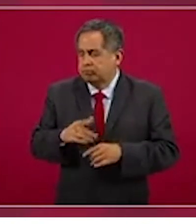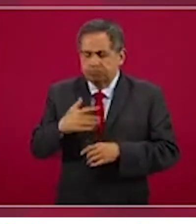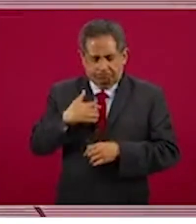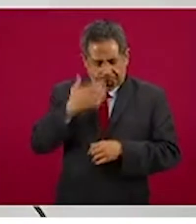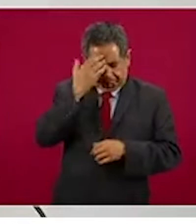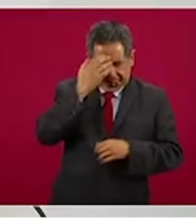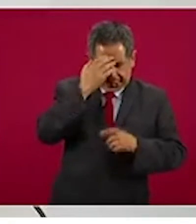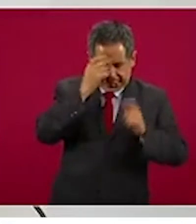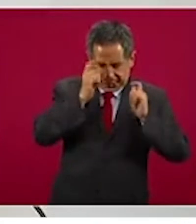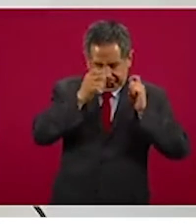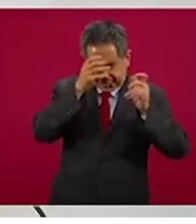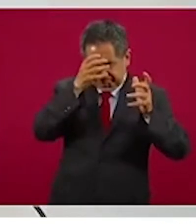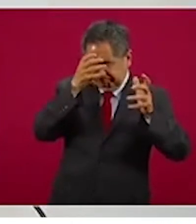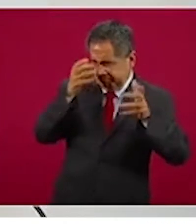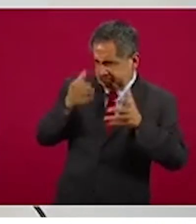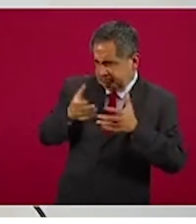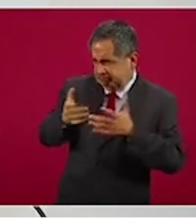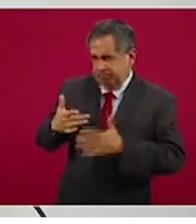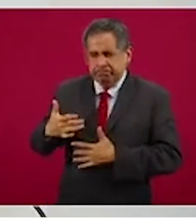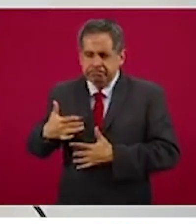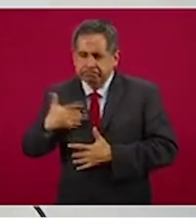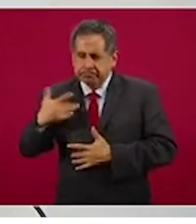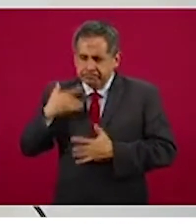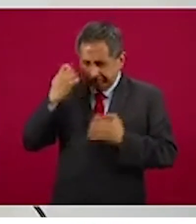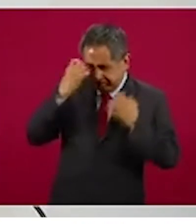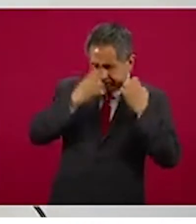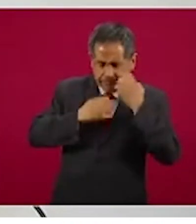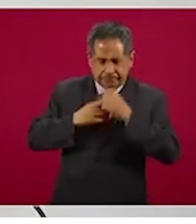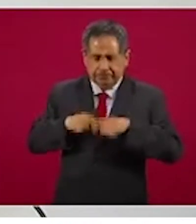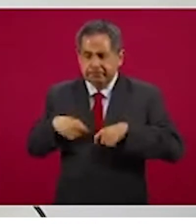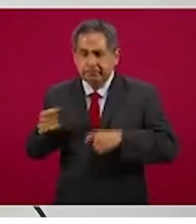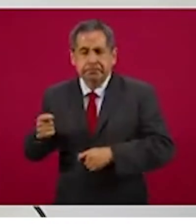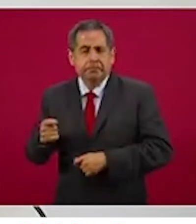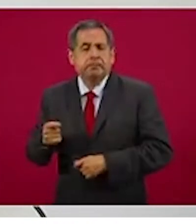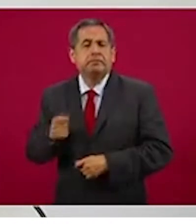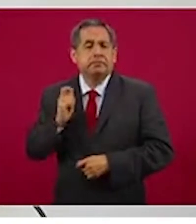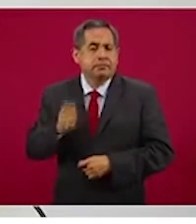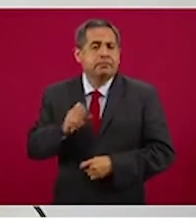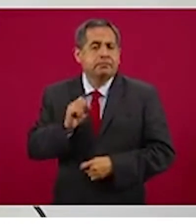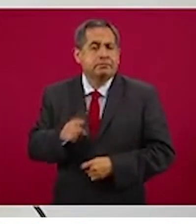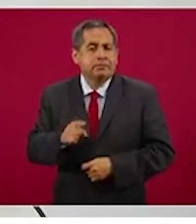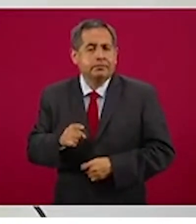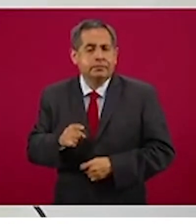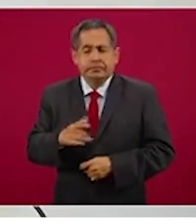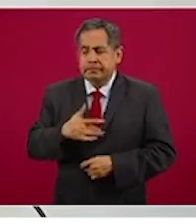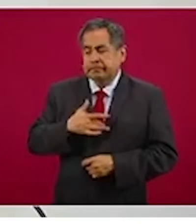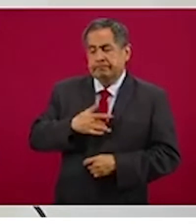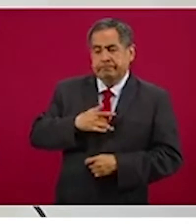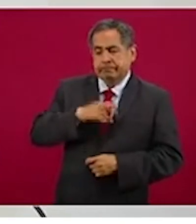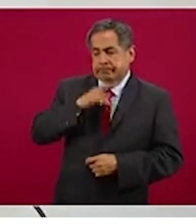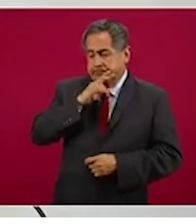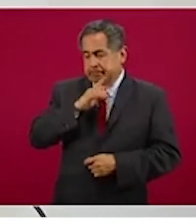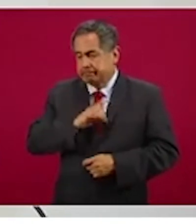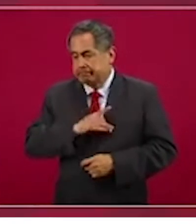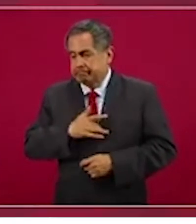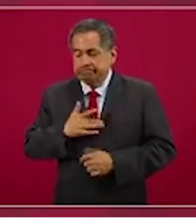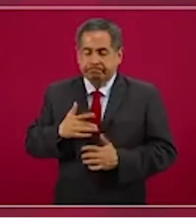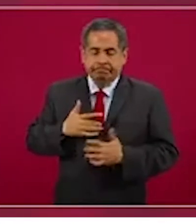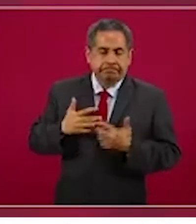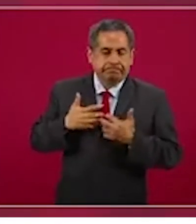conocimiento, su intuición, pero también sus temores, sus